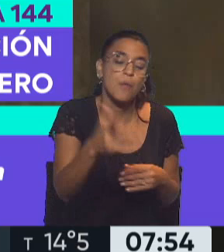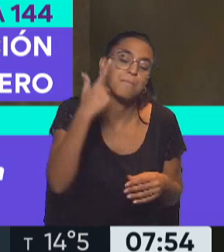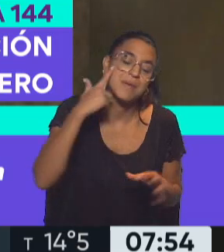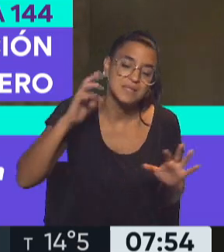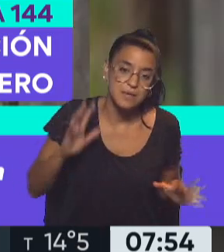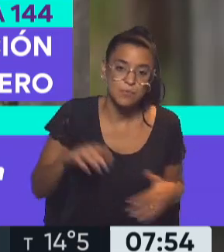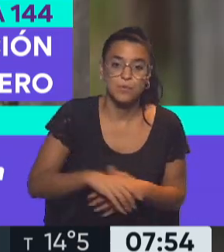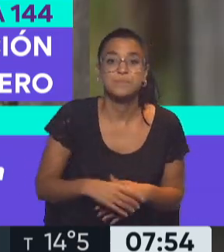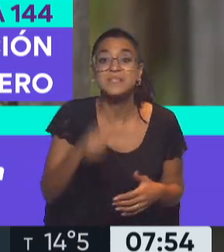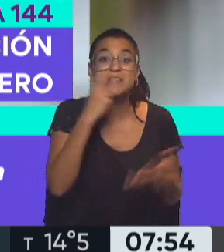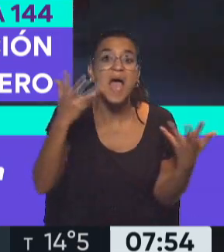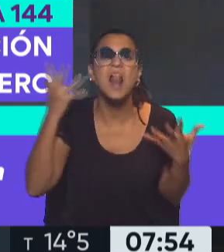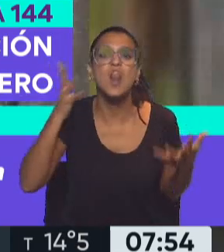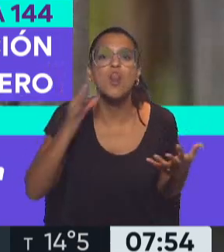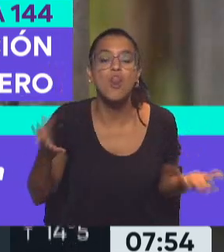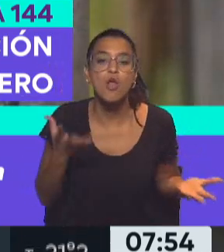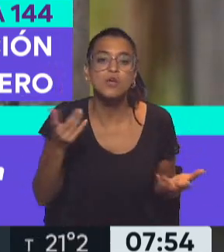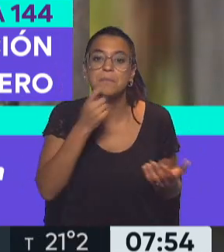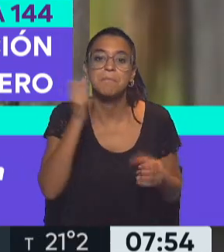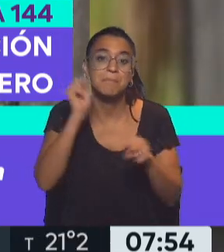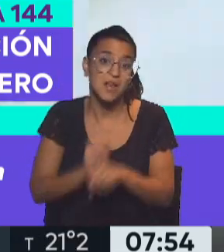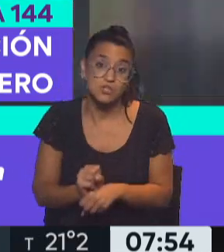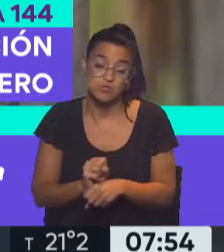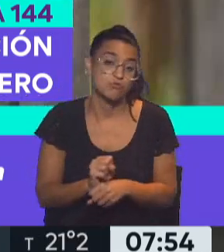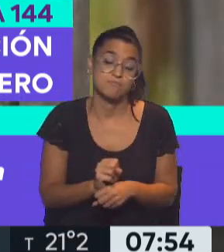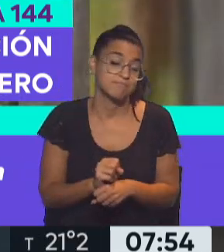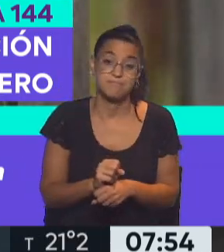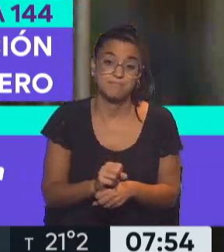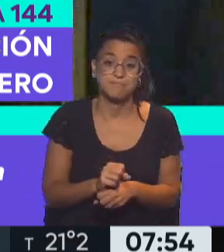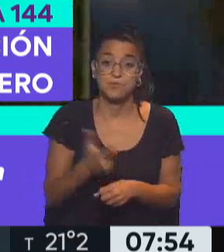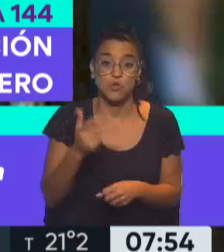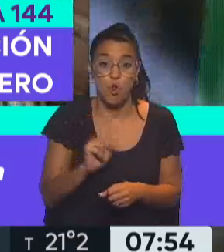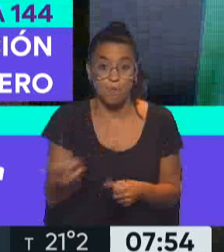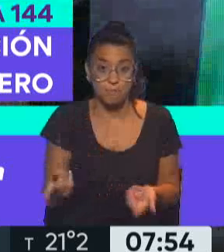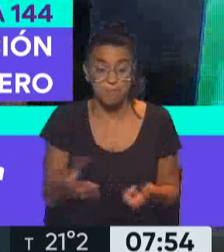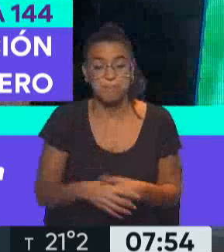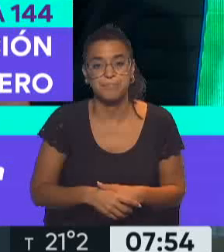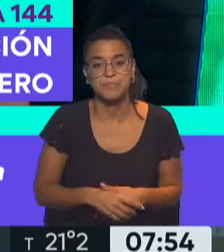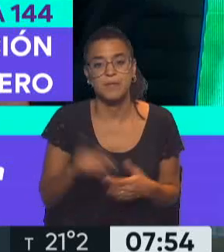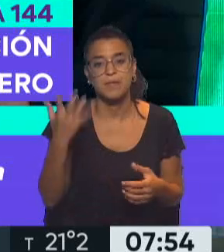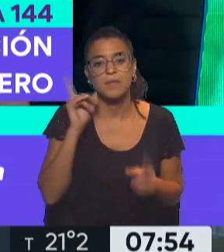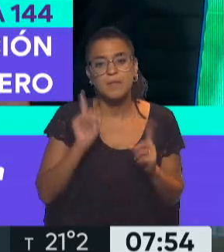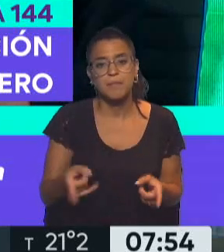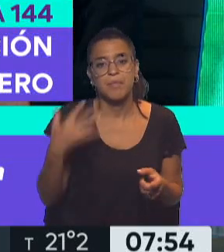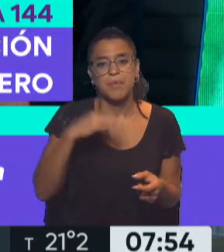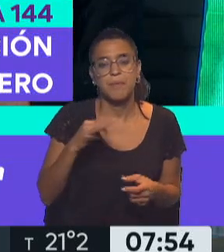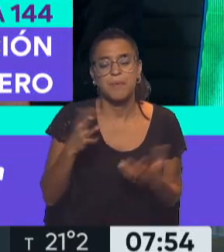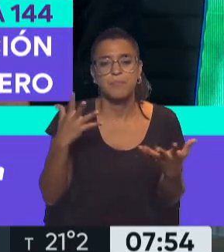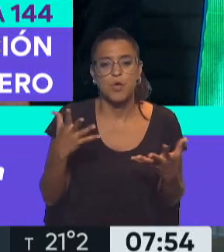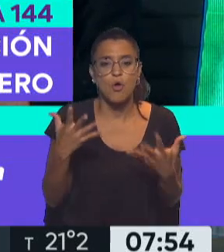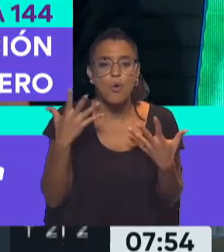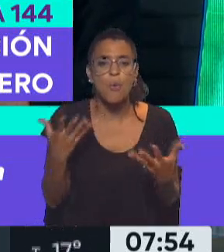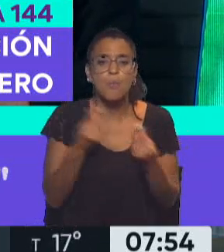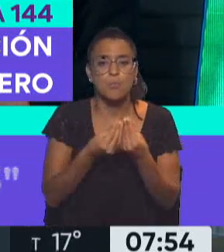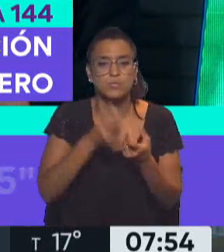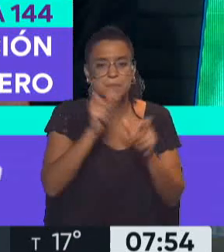hipotéticamente, pasa algo. Si hubiera estado preso no hubiera pasado. Bueno, en realidad, hay que destacar también, Edgardo, lógicamente,